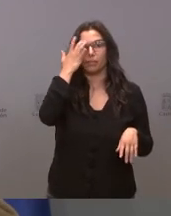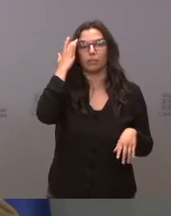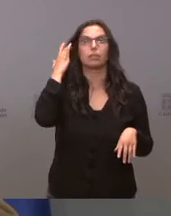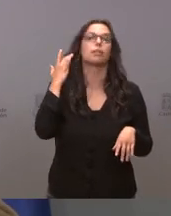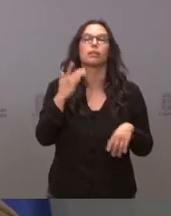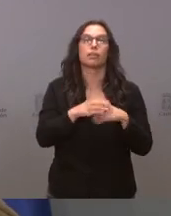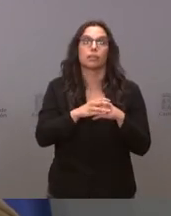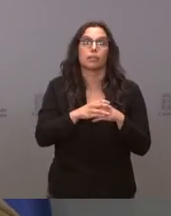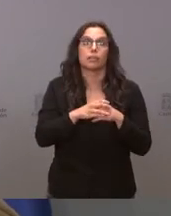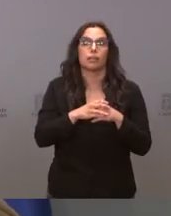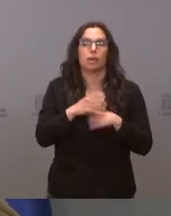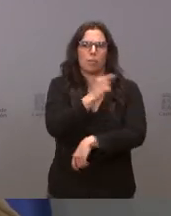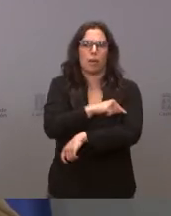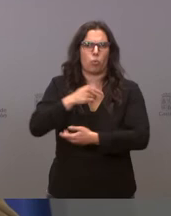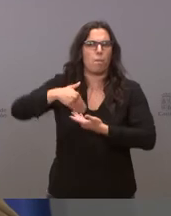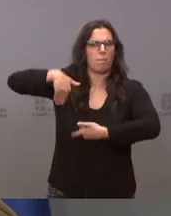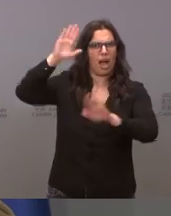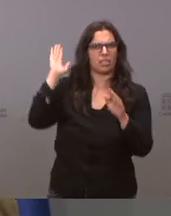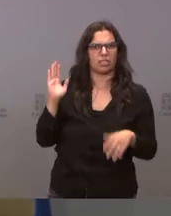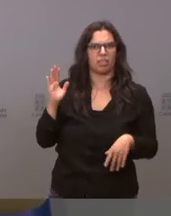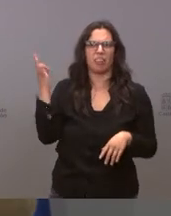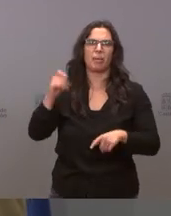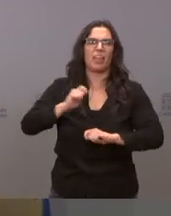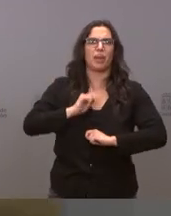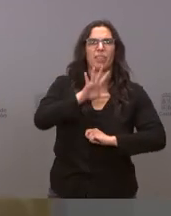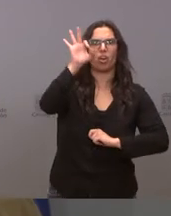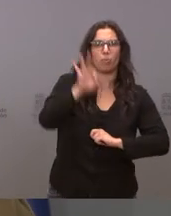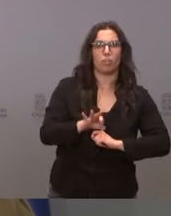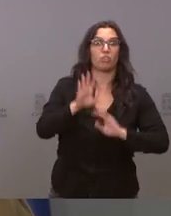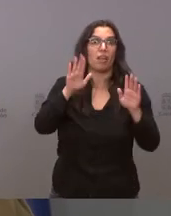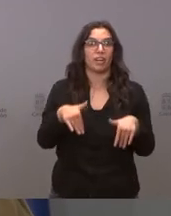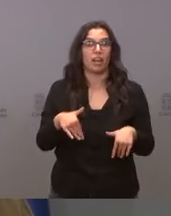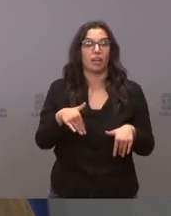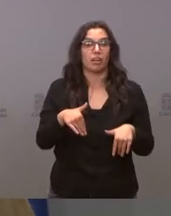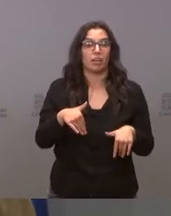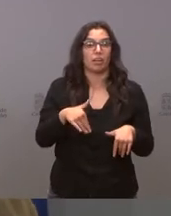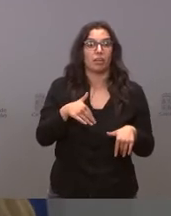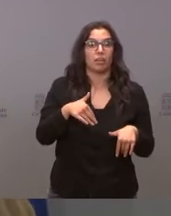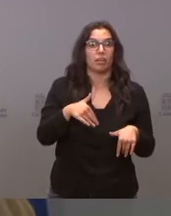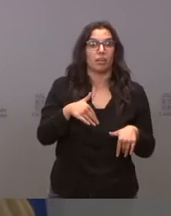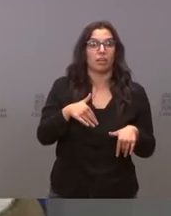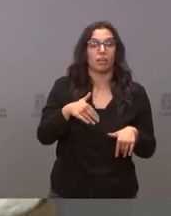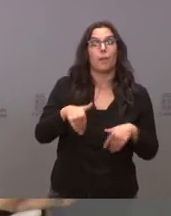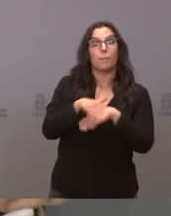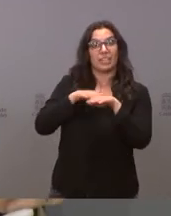vacunas que las que tocan que nos tendrían que dar el 5% lo que da es soporte al criterio del ministerio que ha cambiado ahora